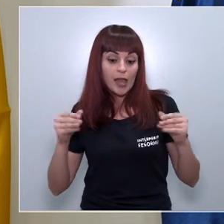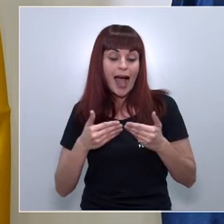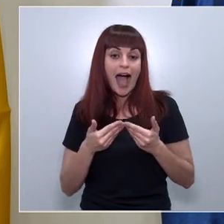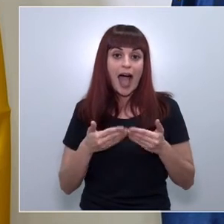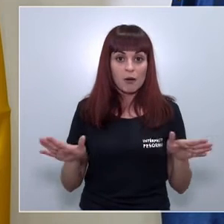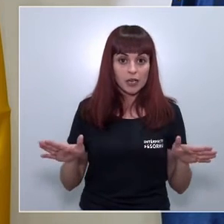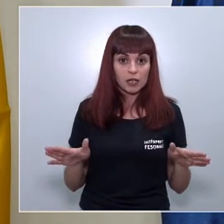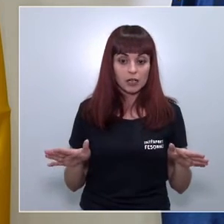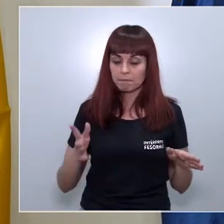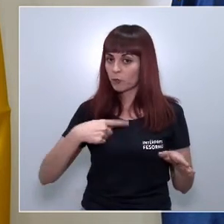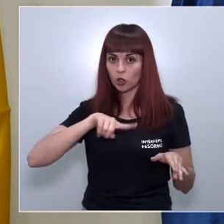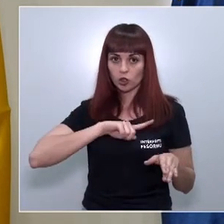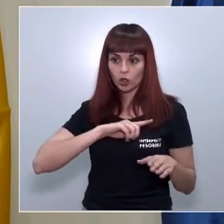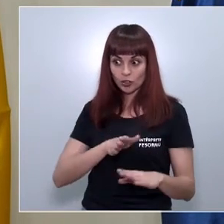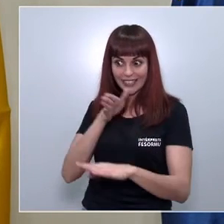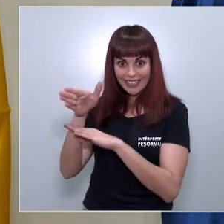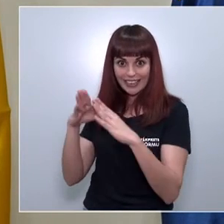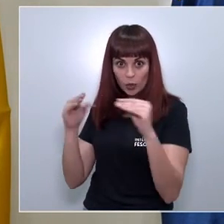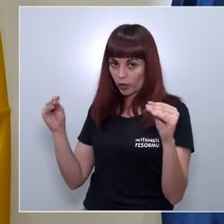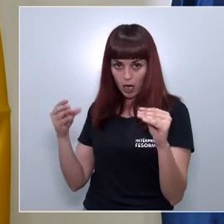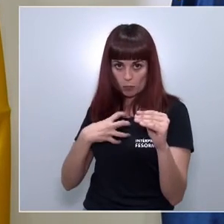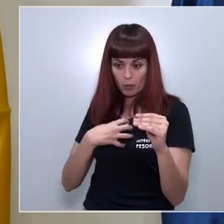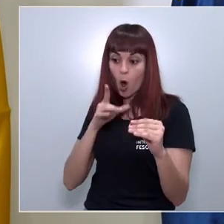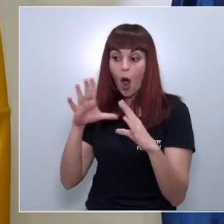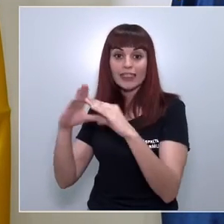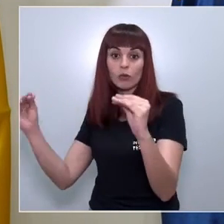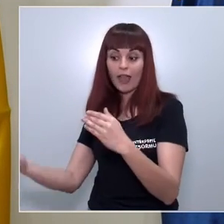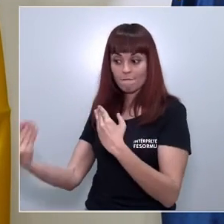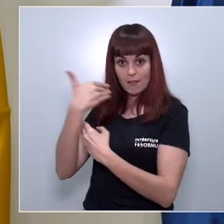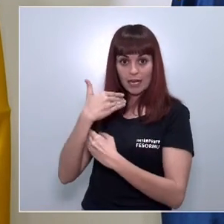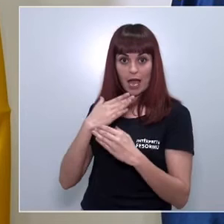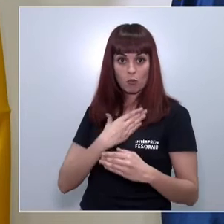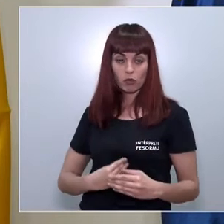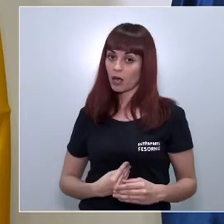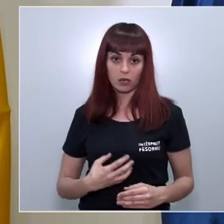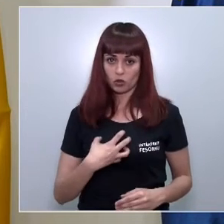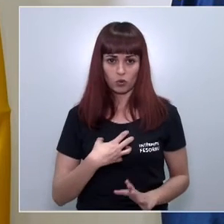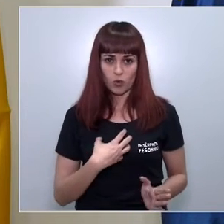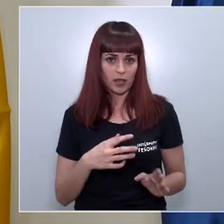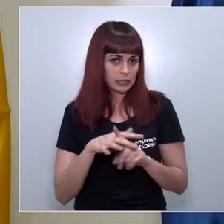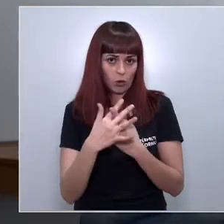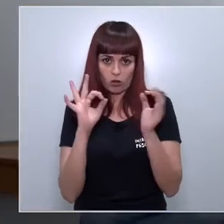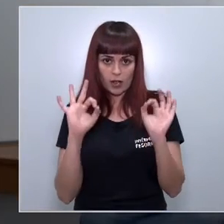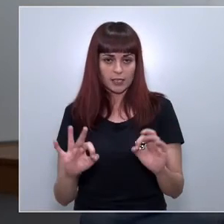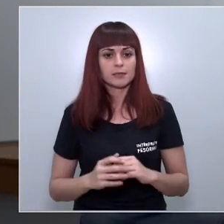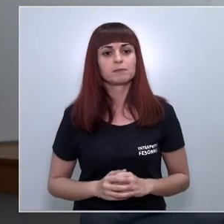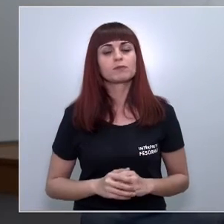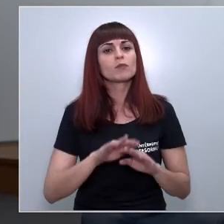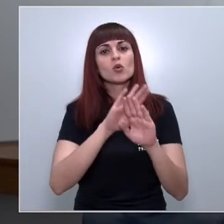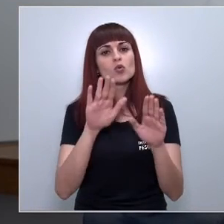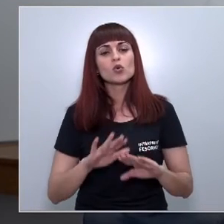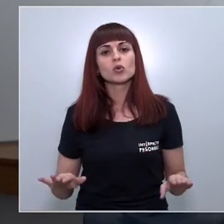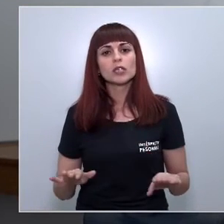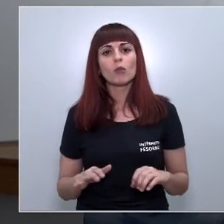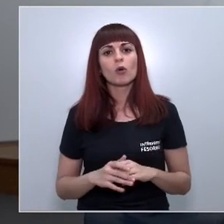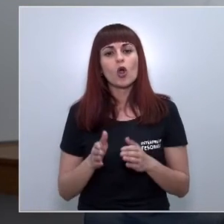fuera en principio nosotros no podríamos ir a Andalucía y nadie de Andalucía podría venir aquí esa es la situación bueno por último intervienen